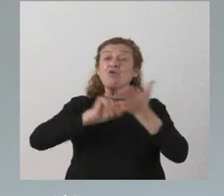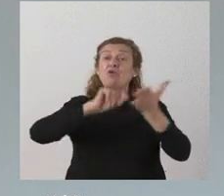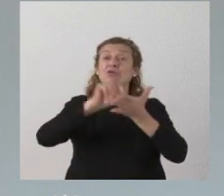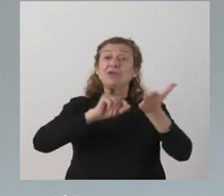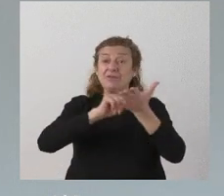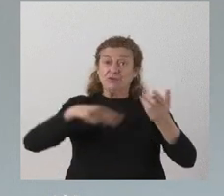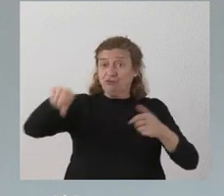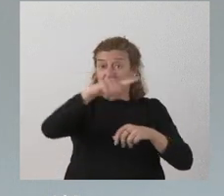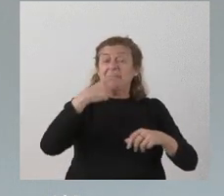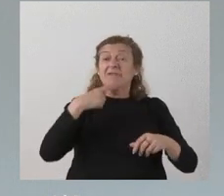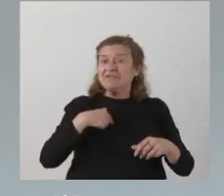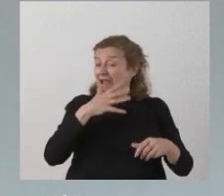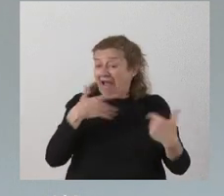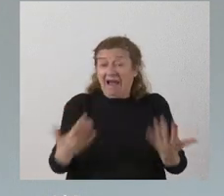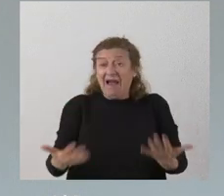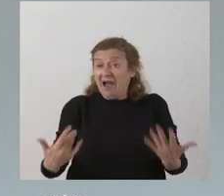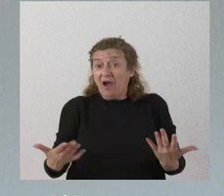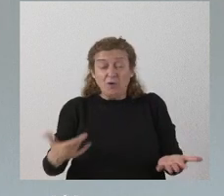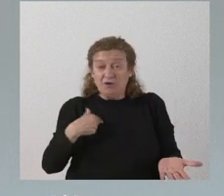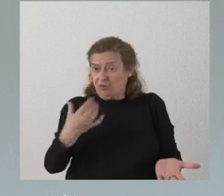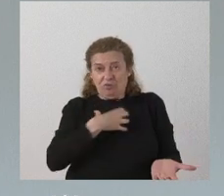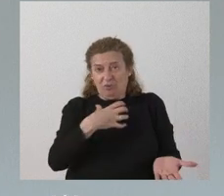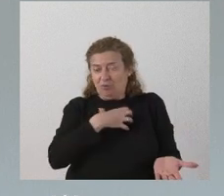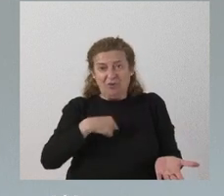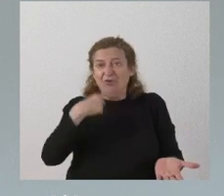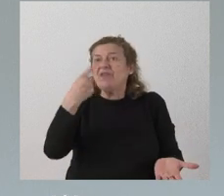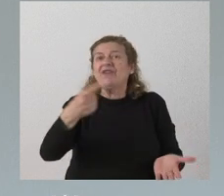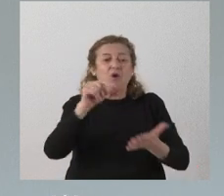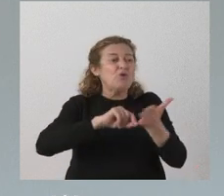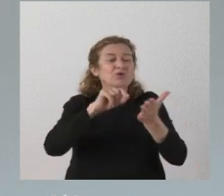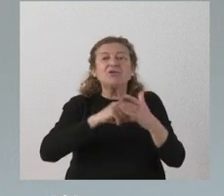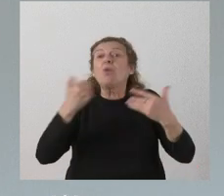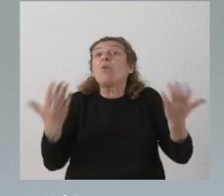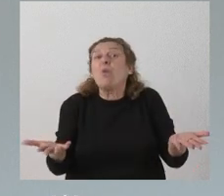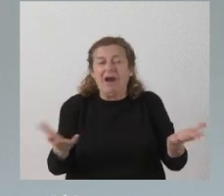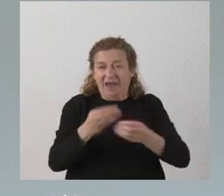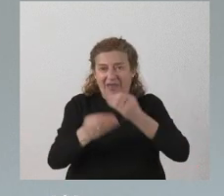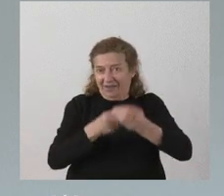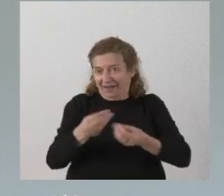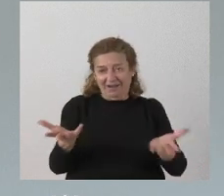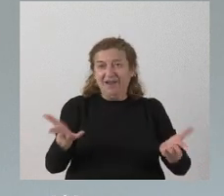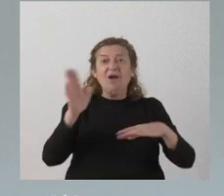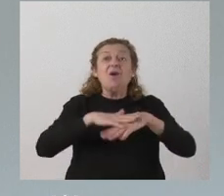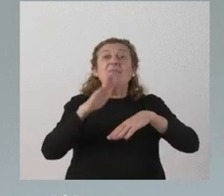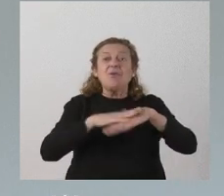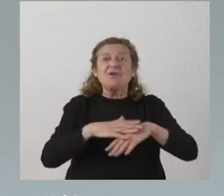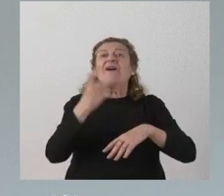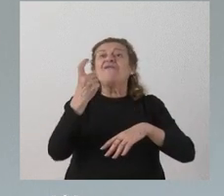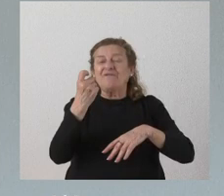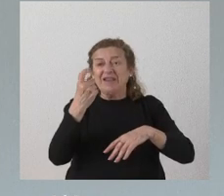decía yo en este momento no le puedo decir cuáles son los contratos que se vayan a llevar a efecto porque queda un